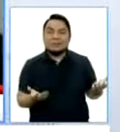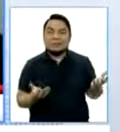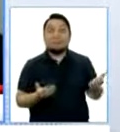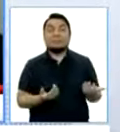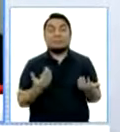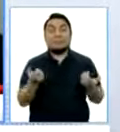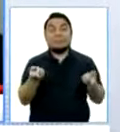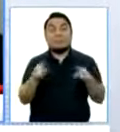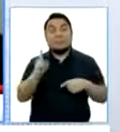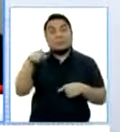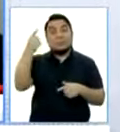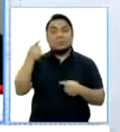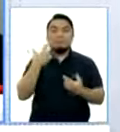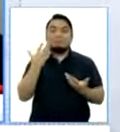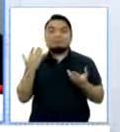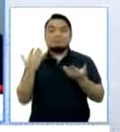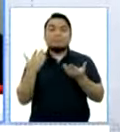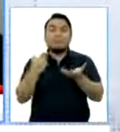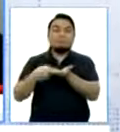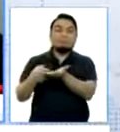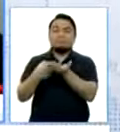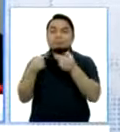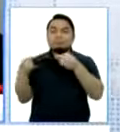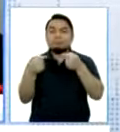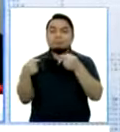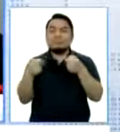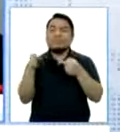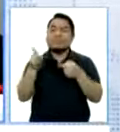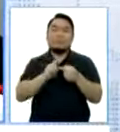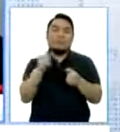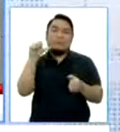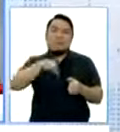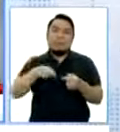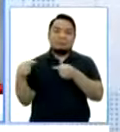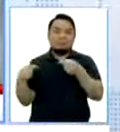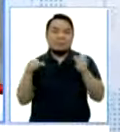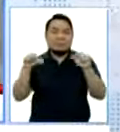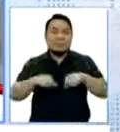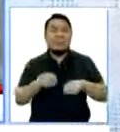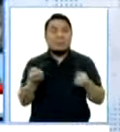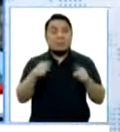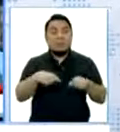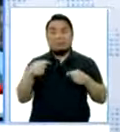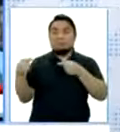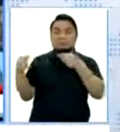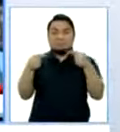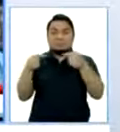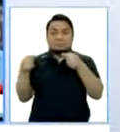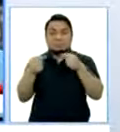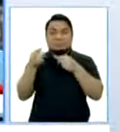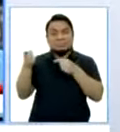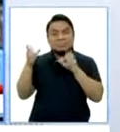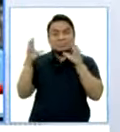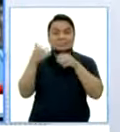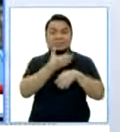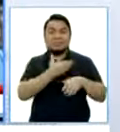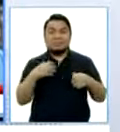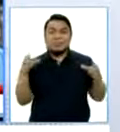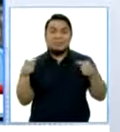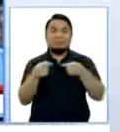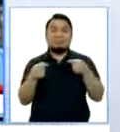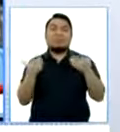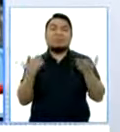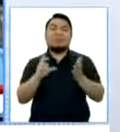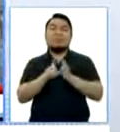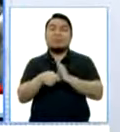en una disputa, que no conduce a nada, porque mientras estamos en esta disputa, tenemos una crisis